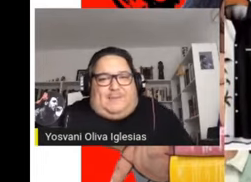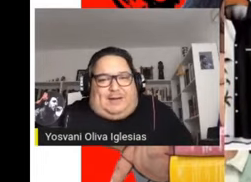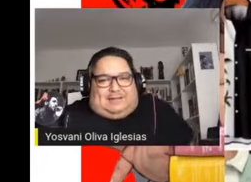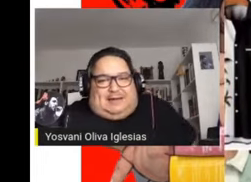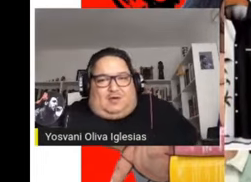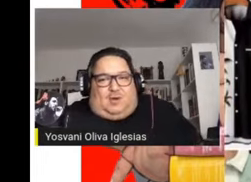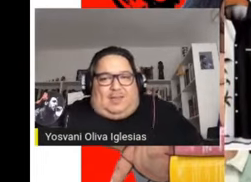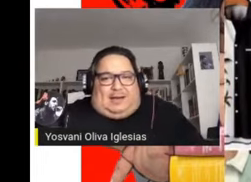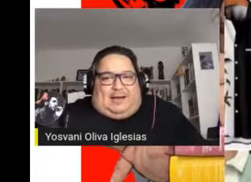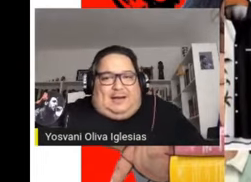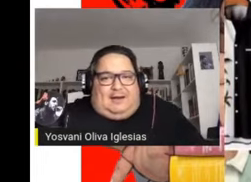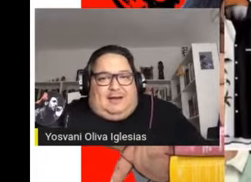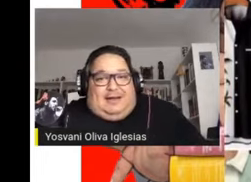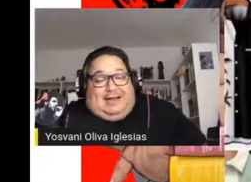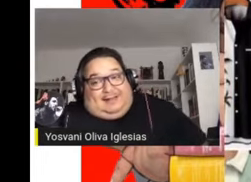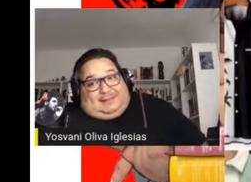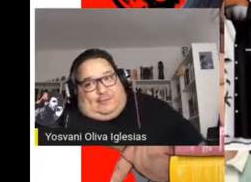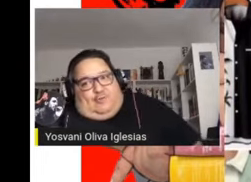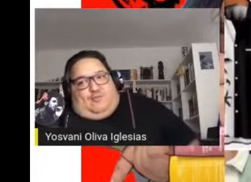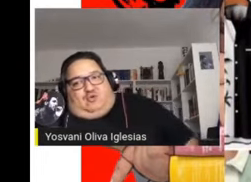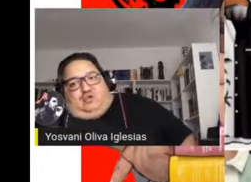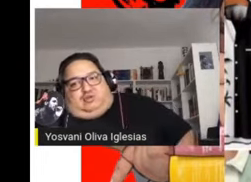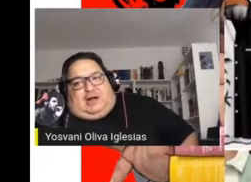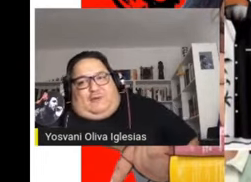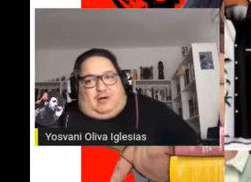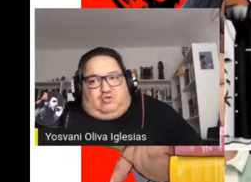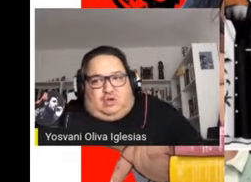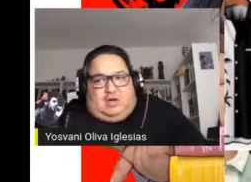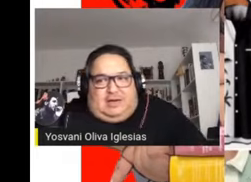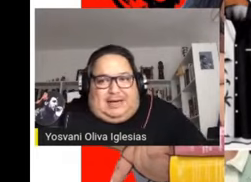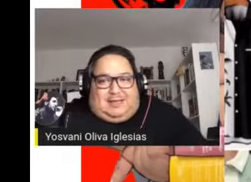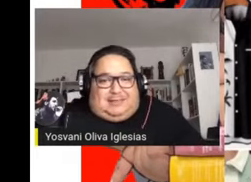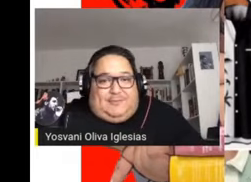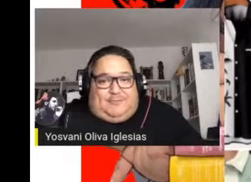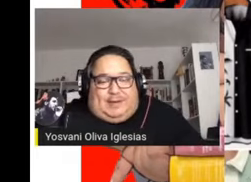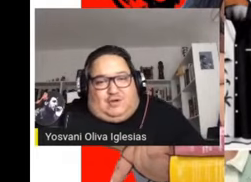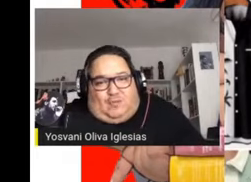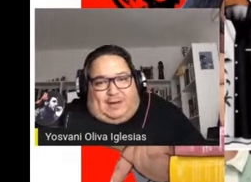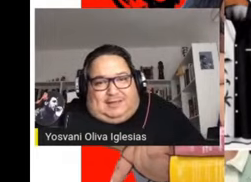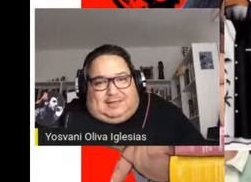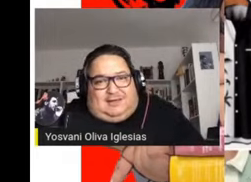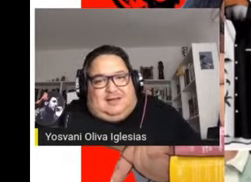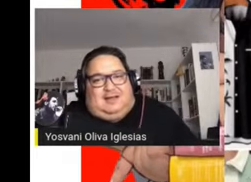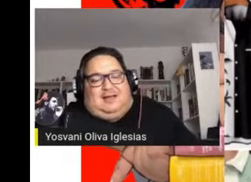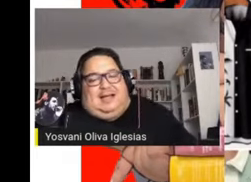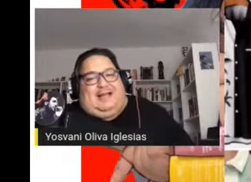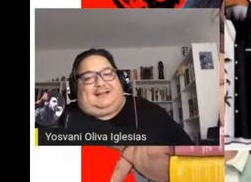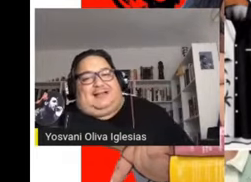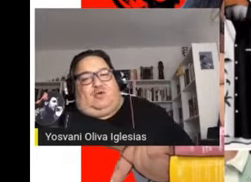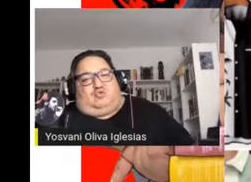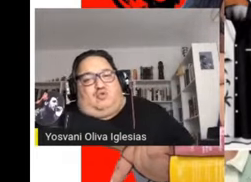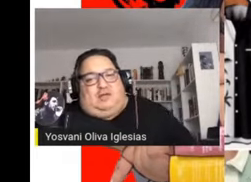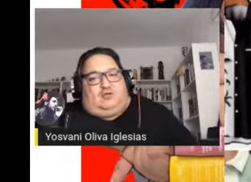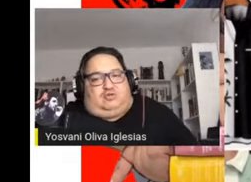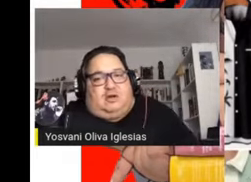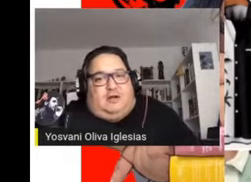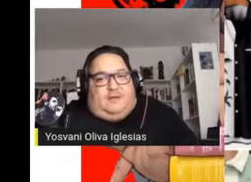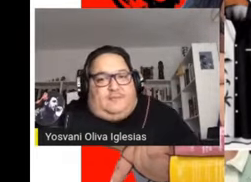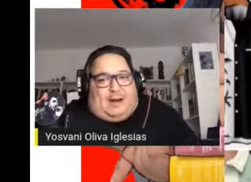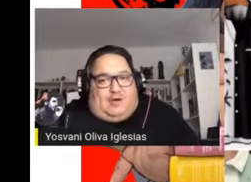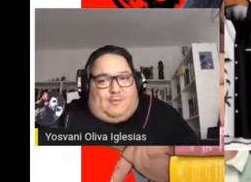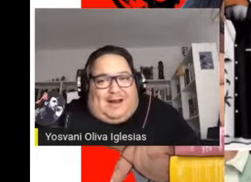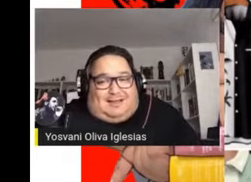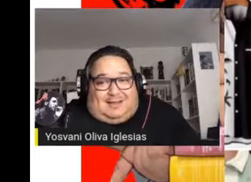No siempre se recuerda que entre los muchos trabajos que desempeñó Martí en Estados Unidos,